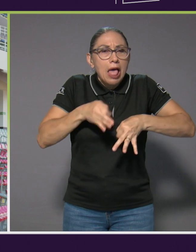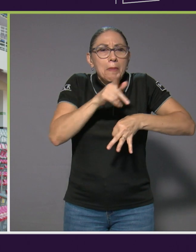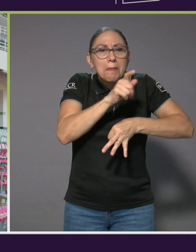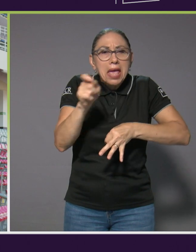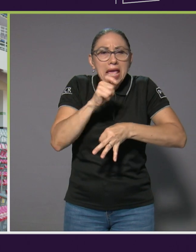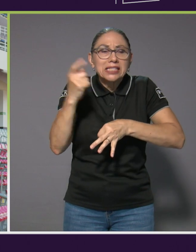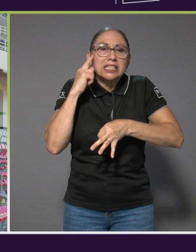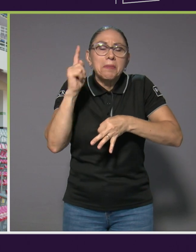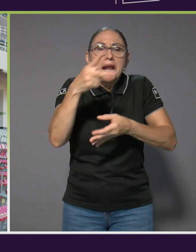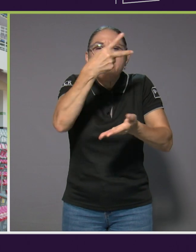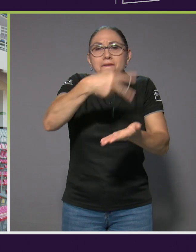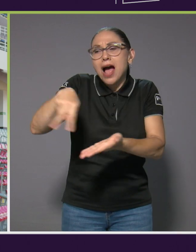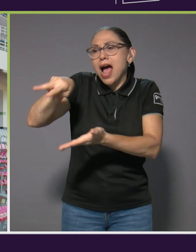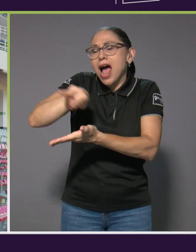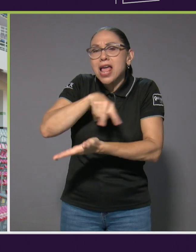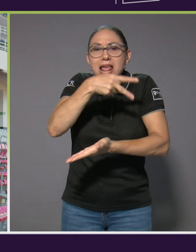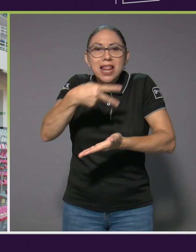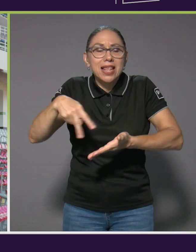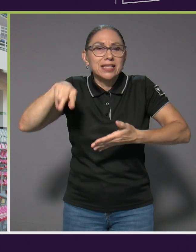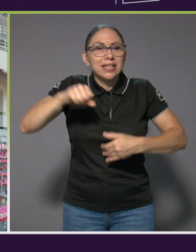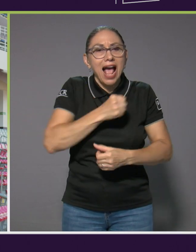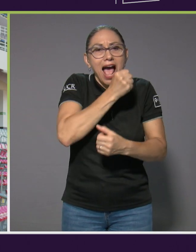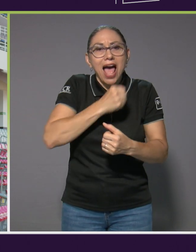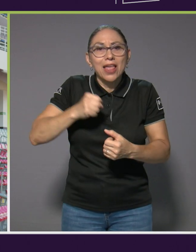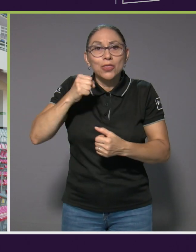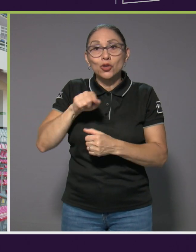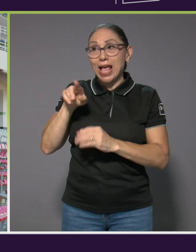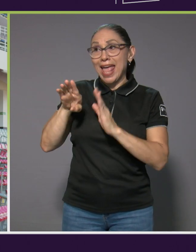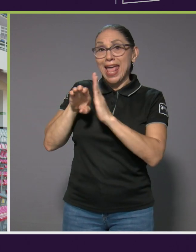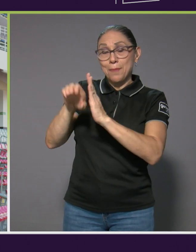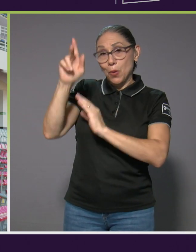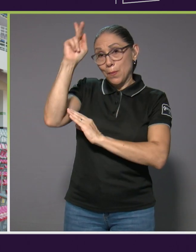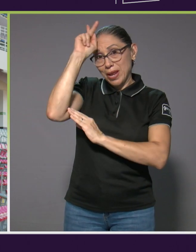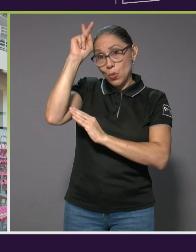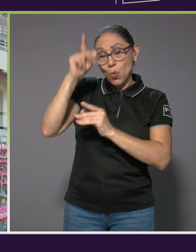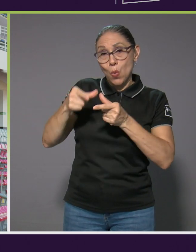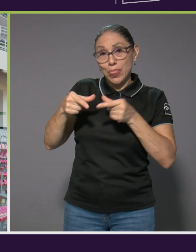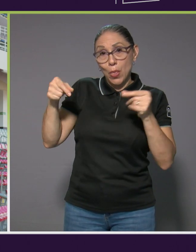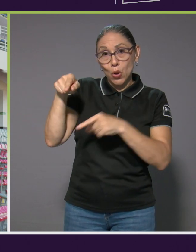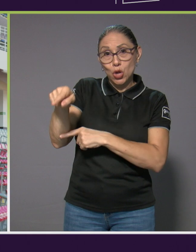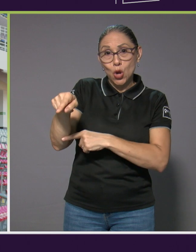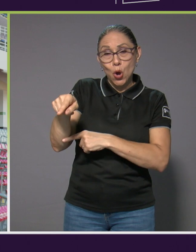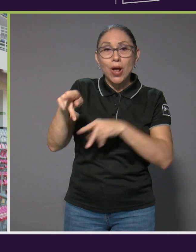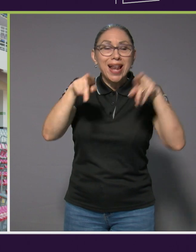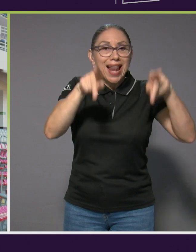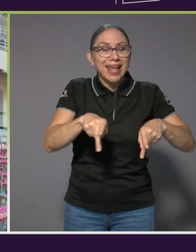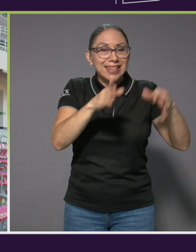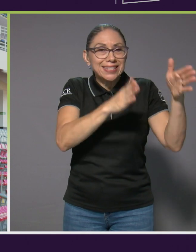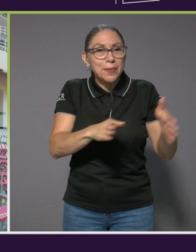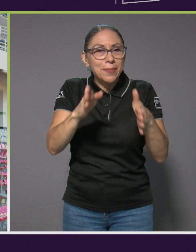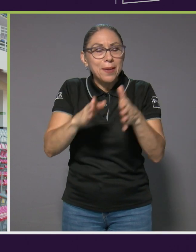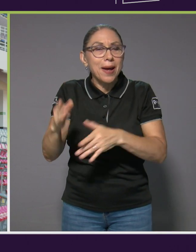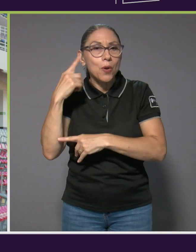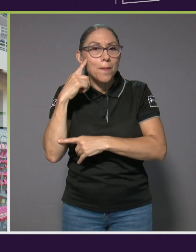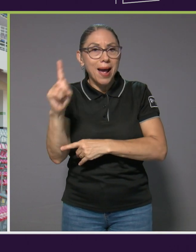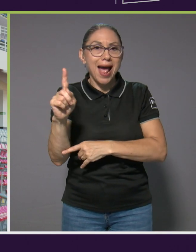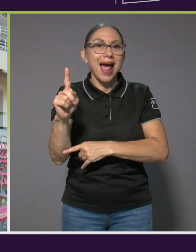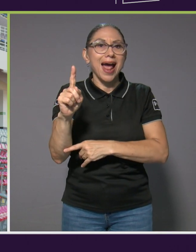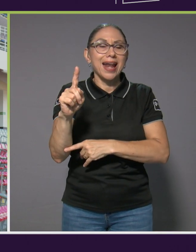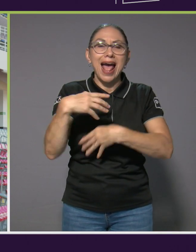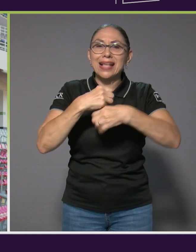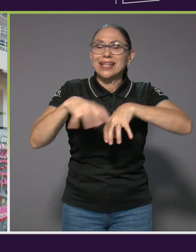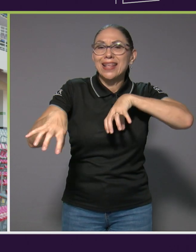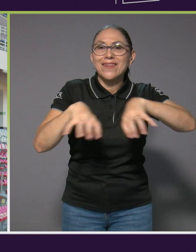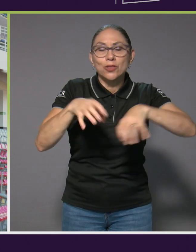cantos, y la gente, digamos, en Perú o en Tokio se preparó para darnos eventos